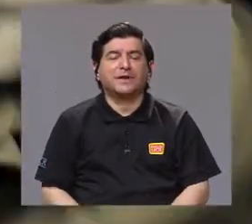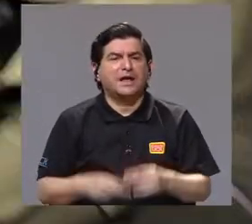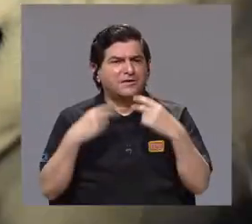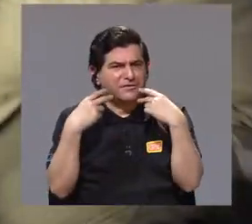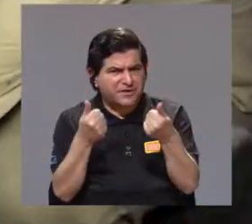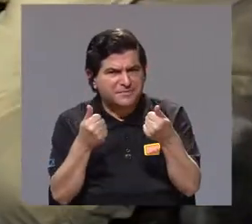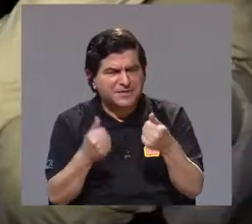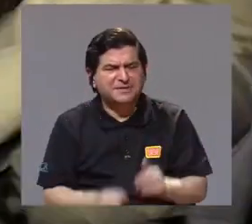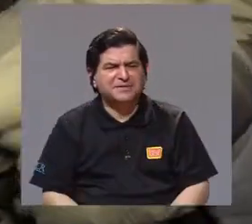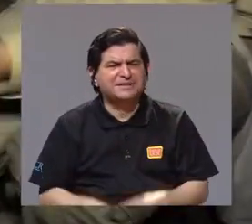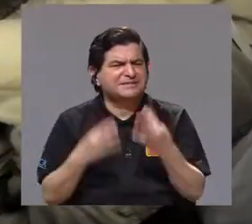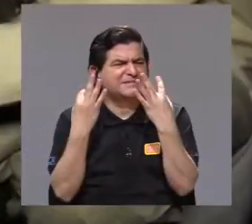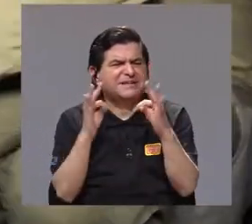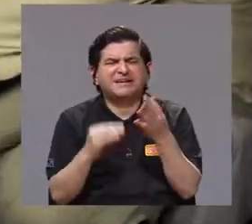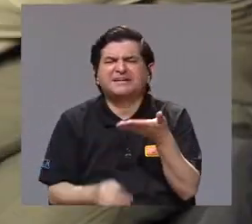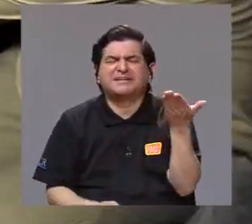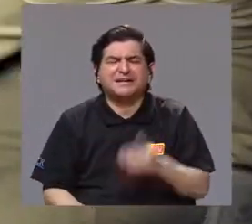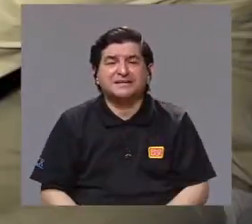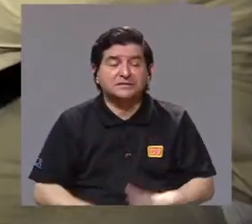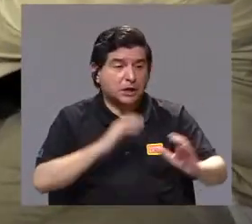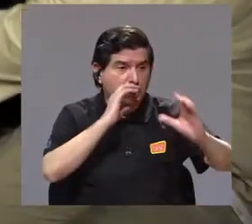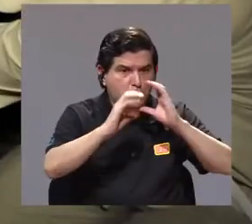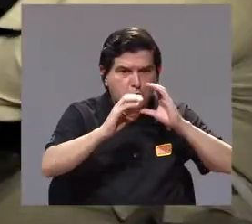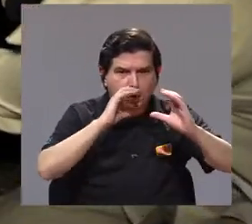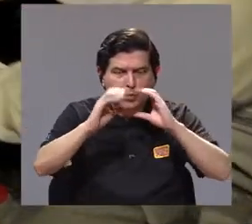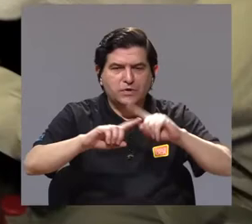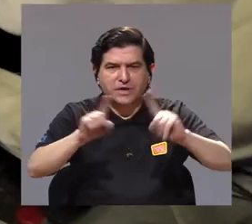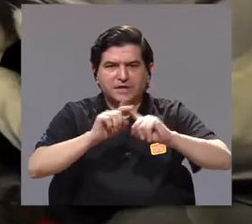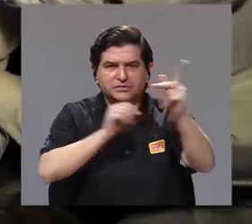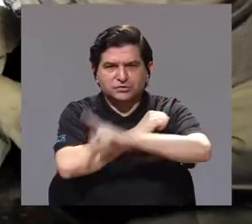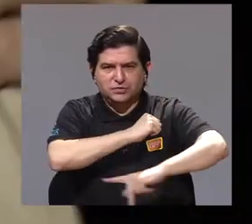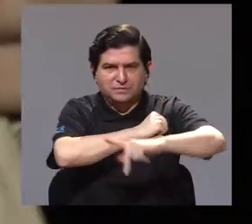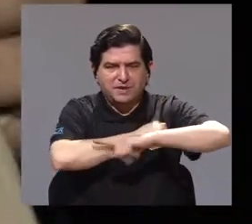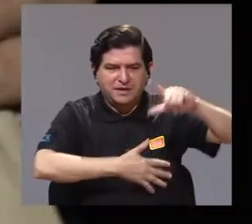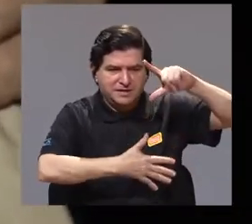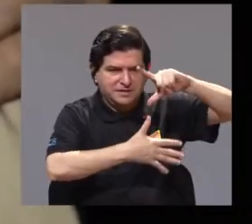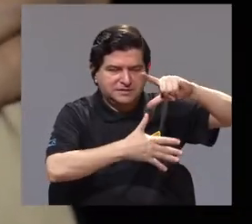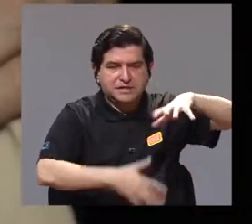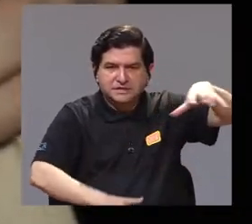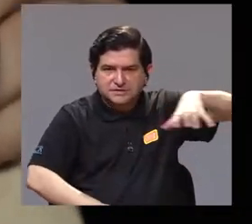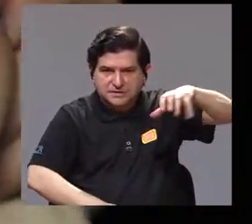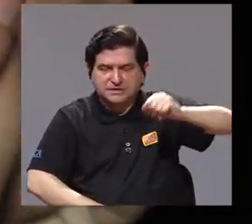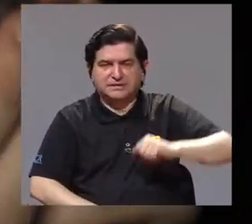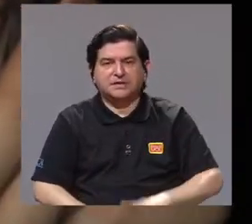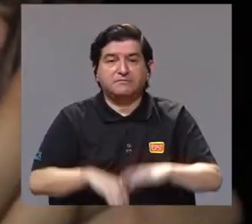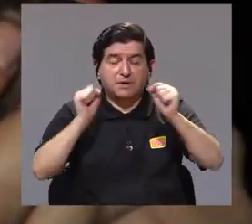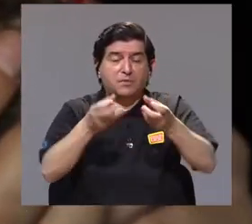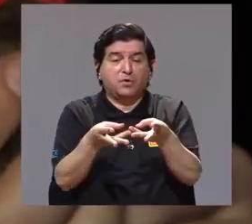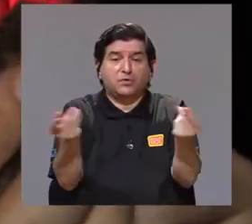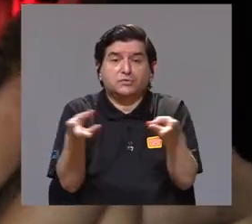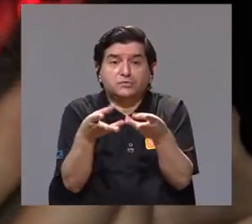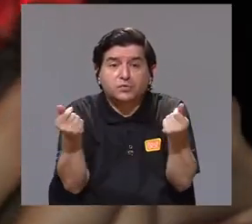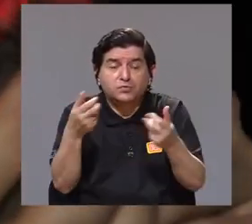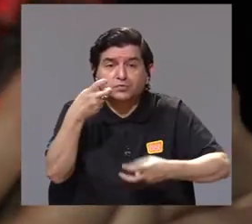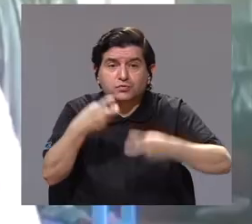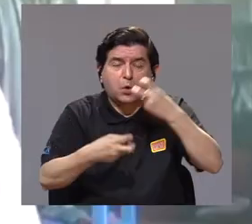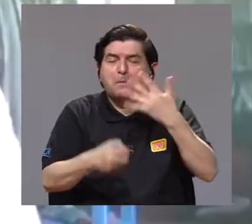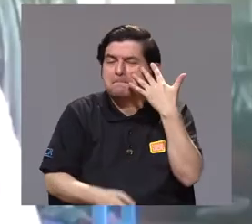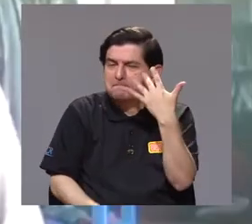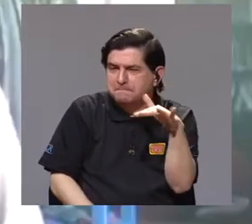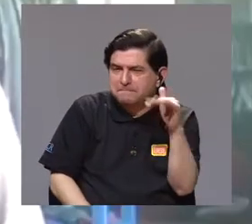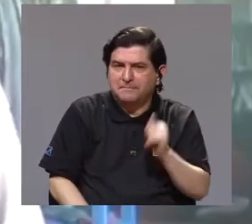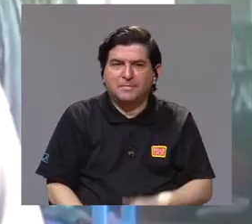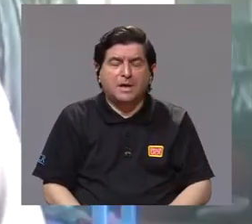Y, digamos, muy rápidamente lo que se busca es comunicación entre los países de América Latina y el Caribe para resolver